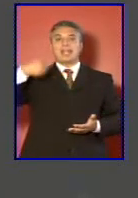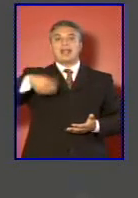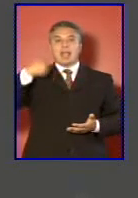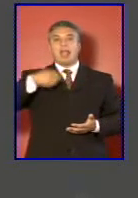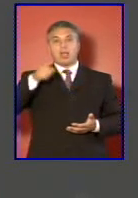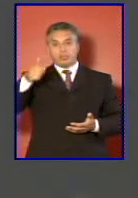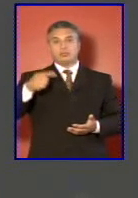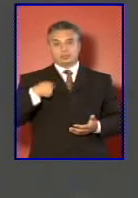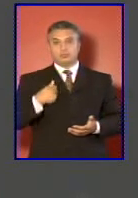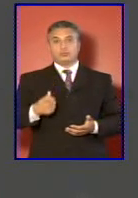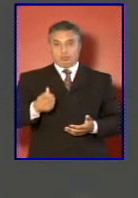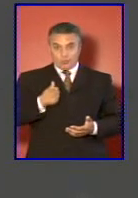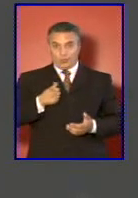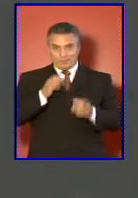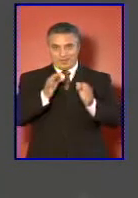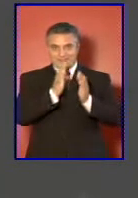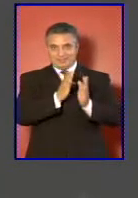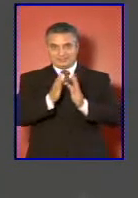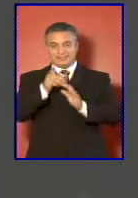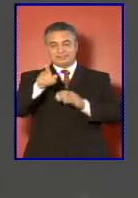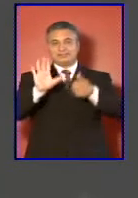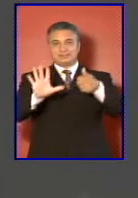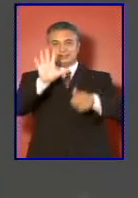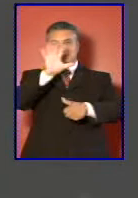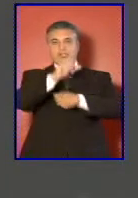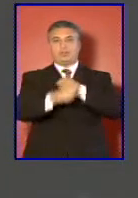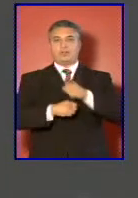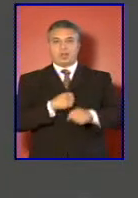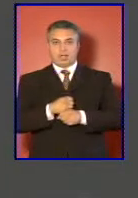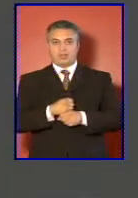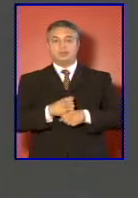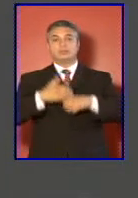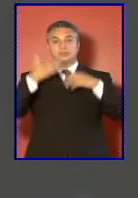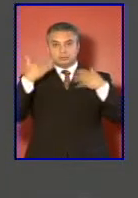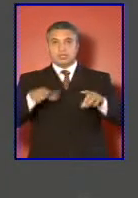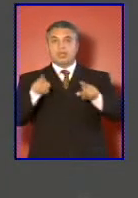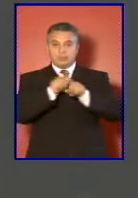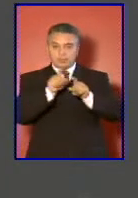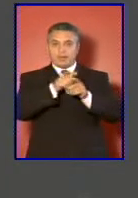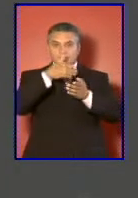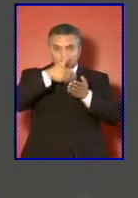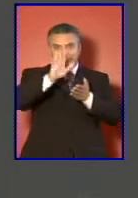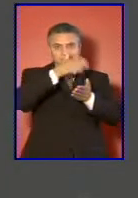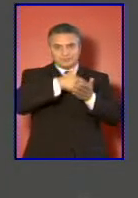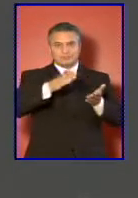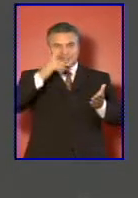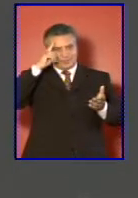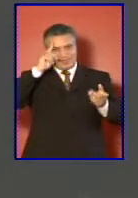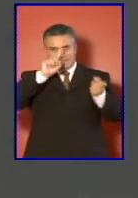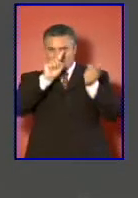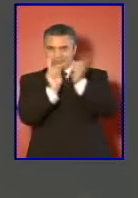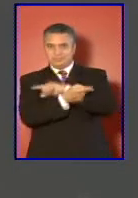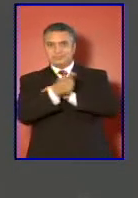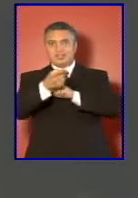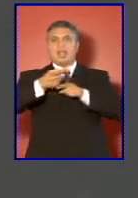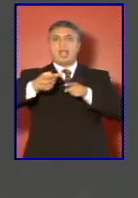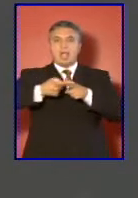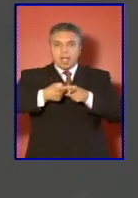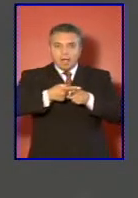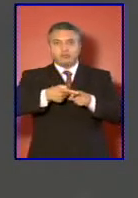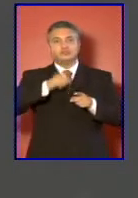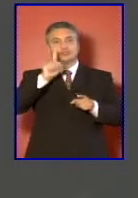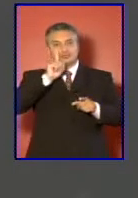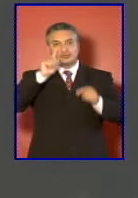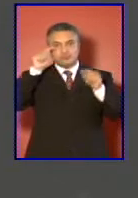65 años. Vamos a eliminar las distorsiones y abusos existentes en el